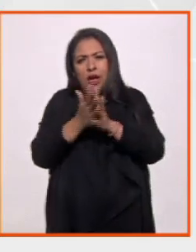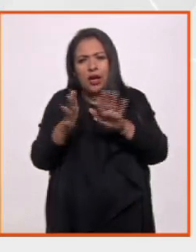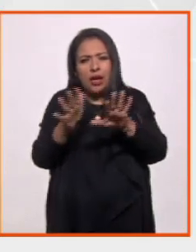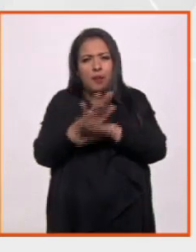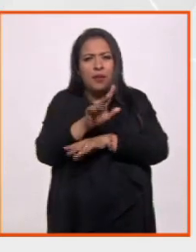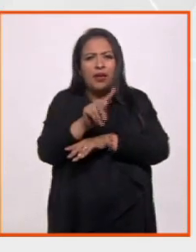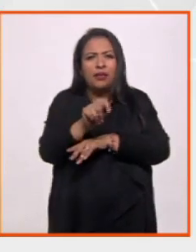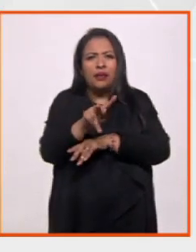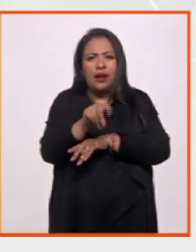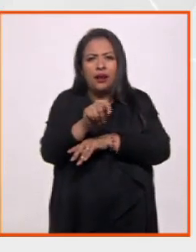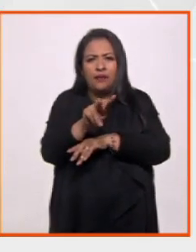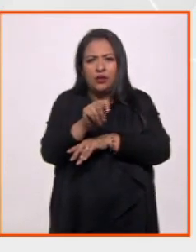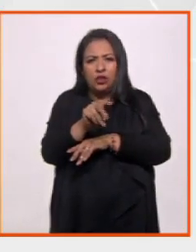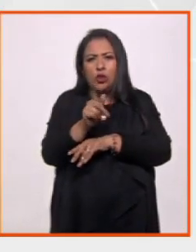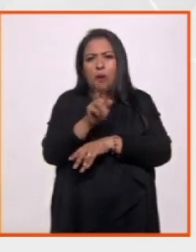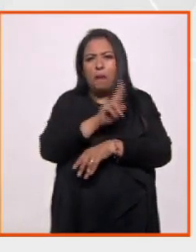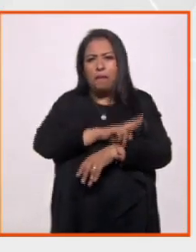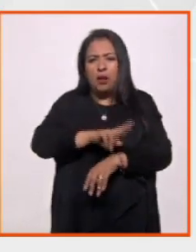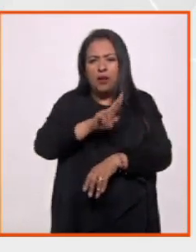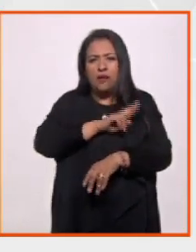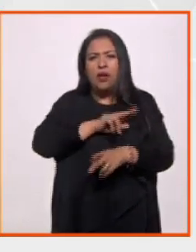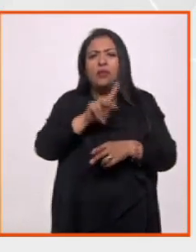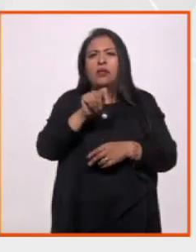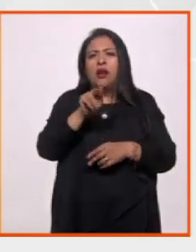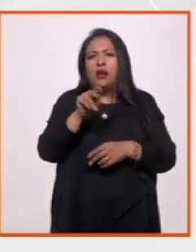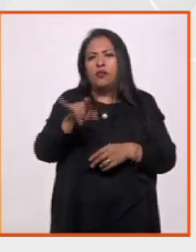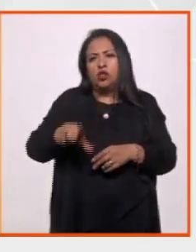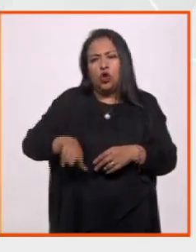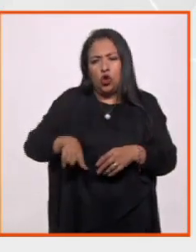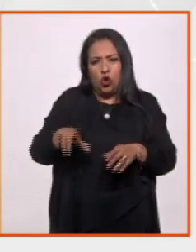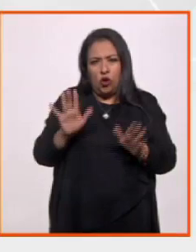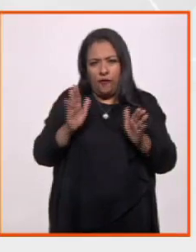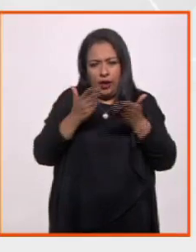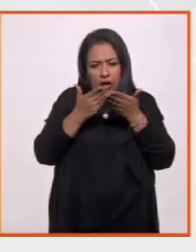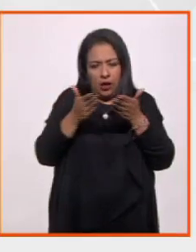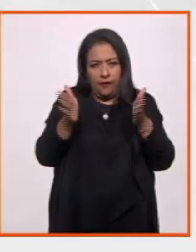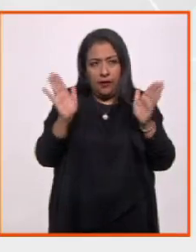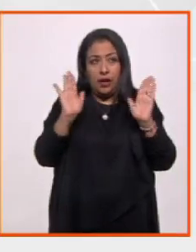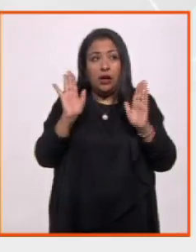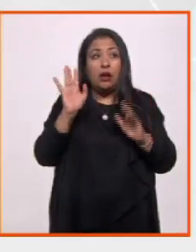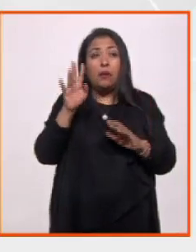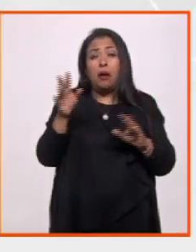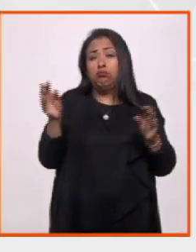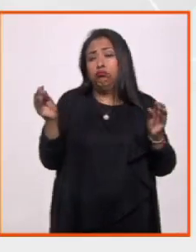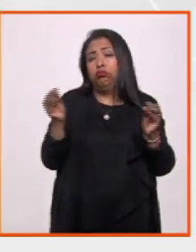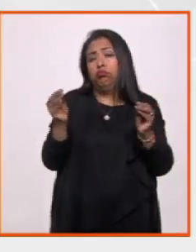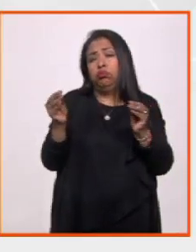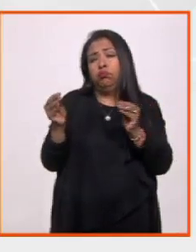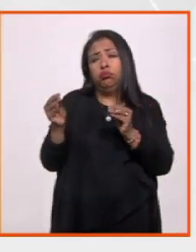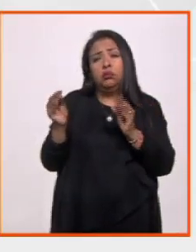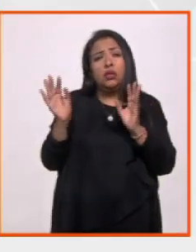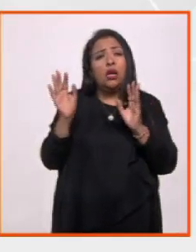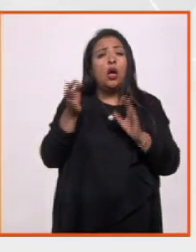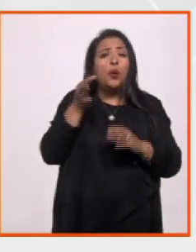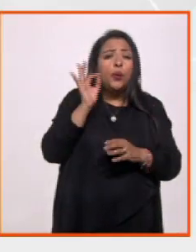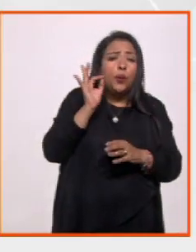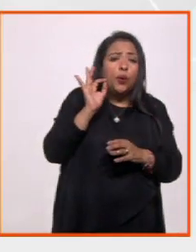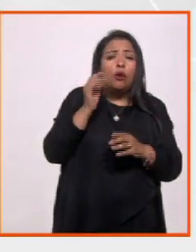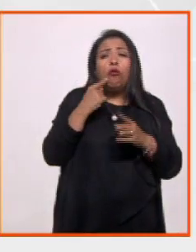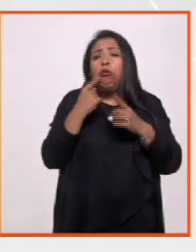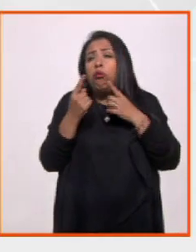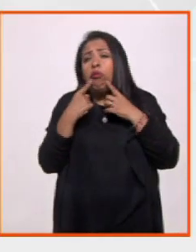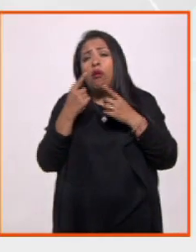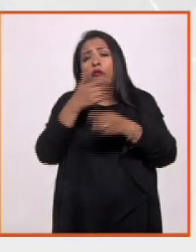televisión de paga, la televisión abierta y está en los debates de café, los debates